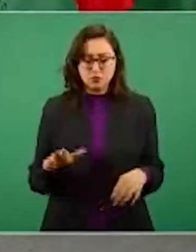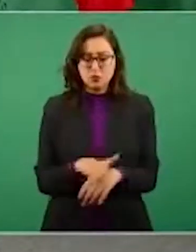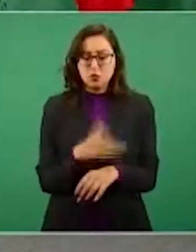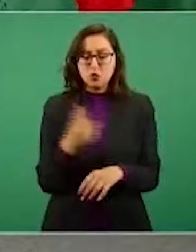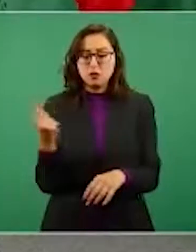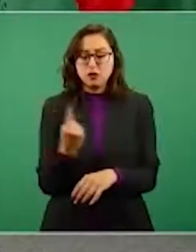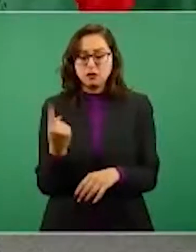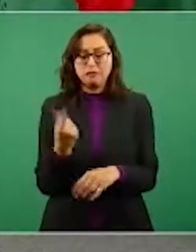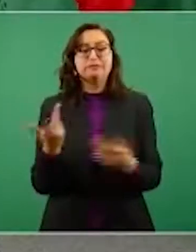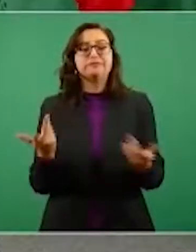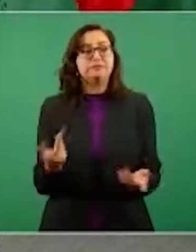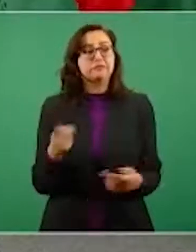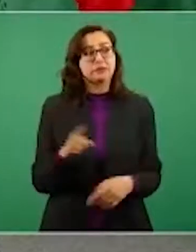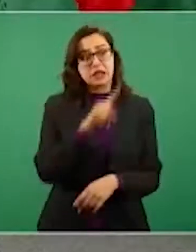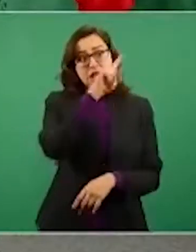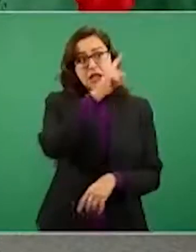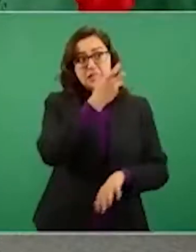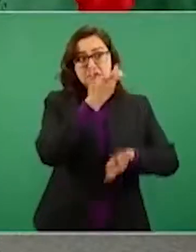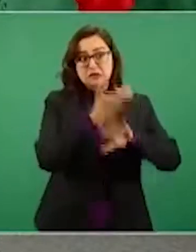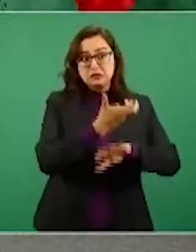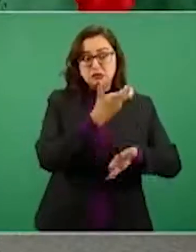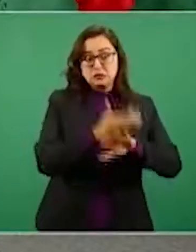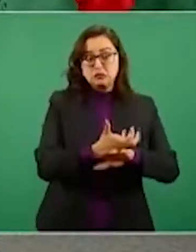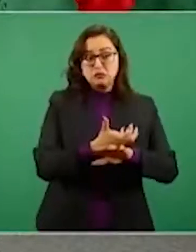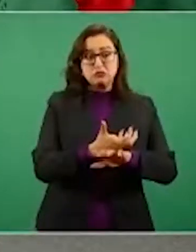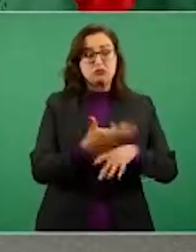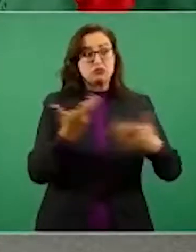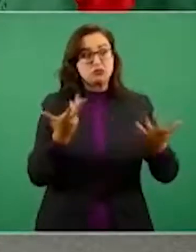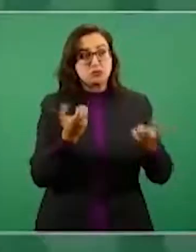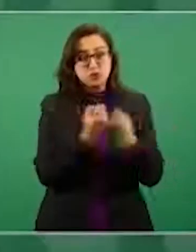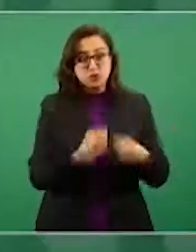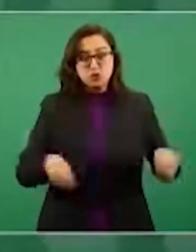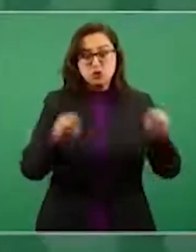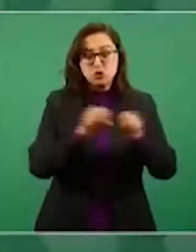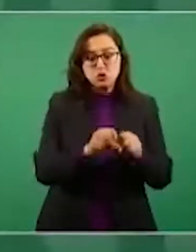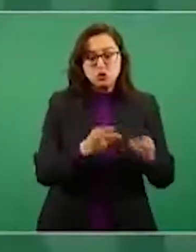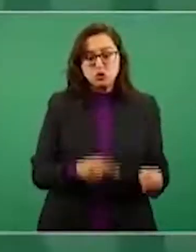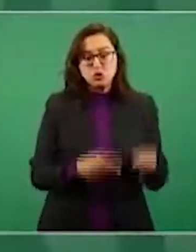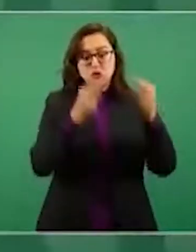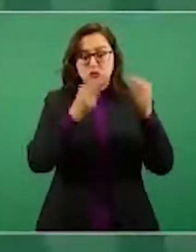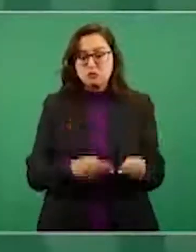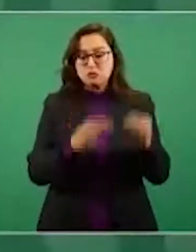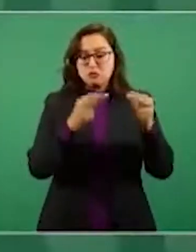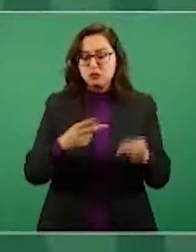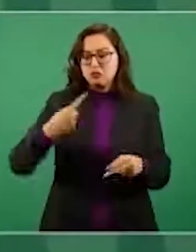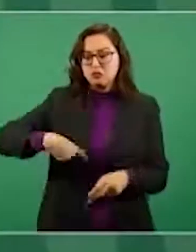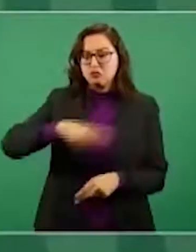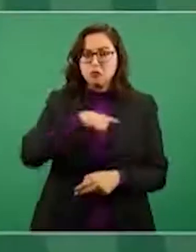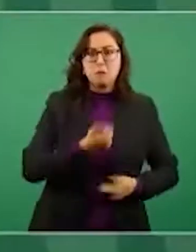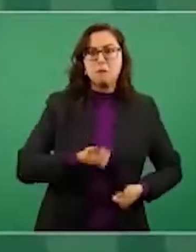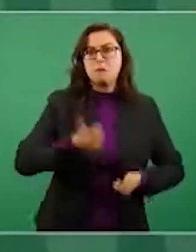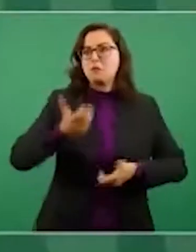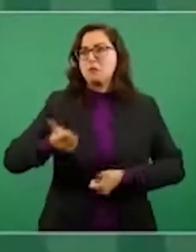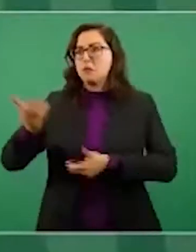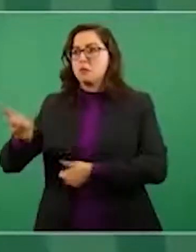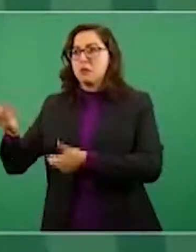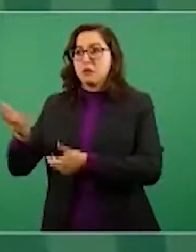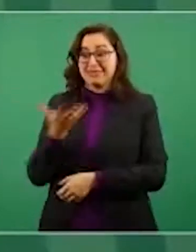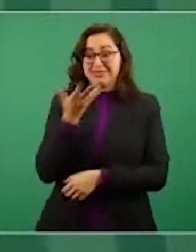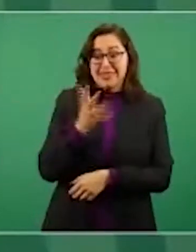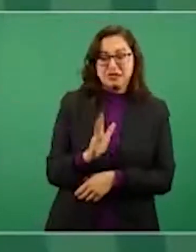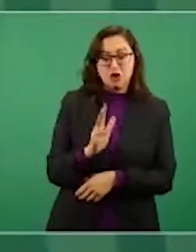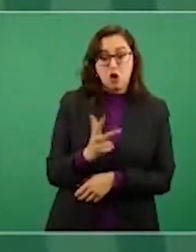diez exportaciones mexicanas. La producción de los estados americanos del sur junto con los estados